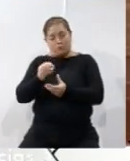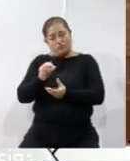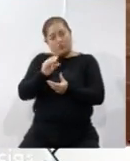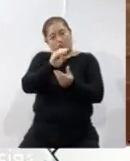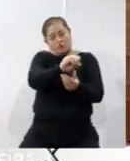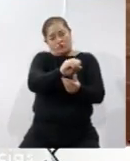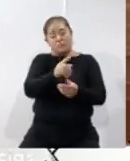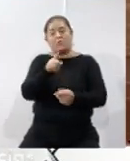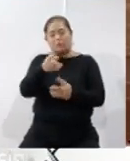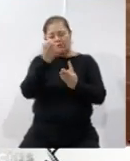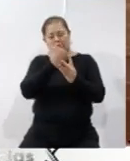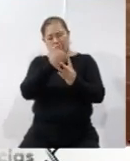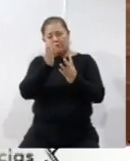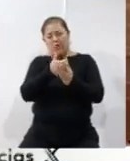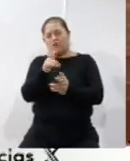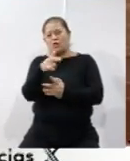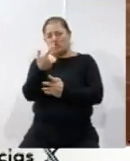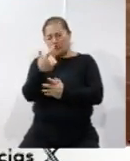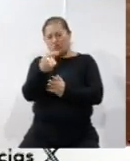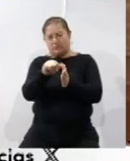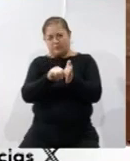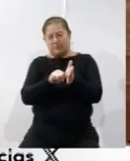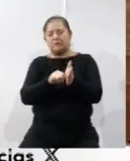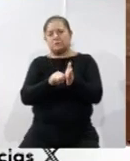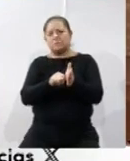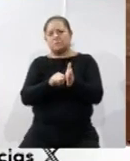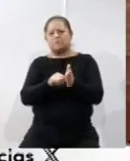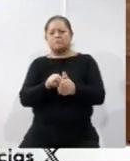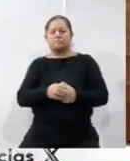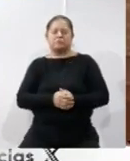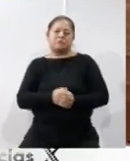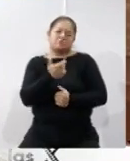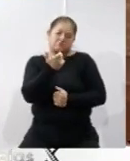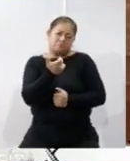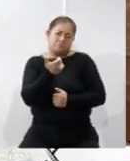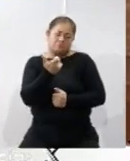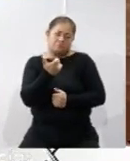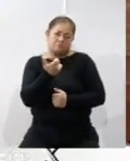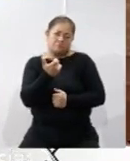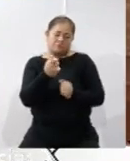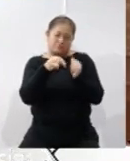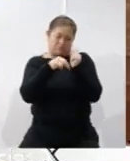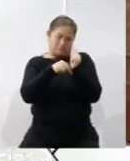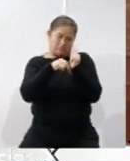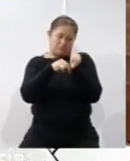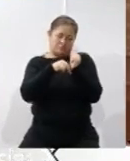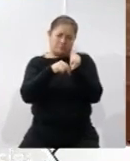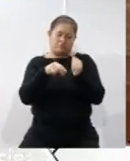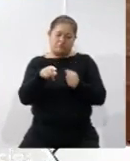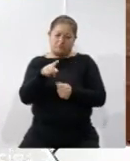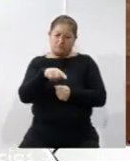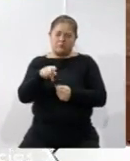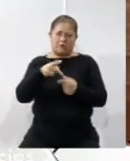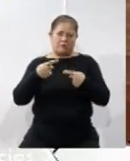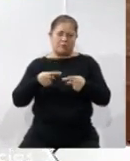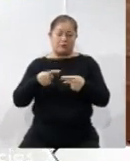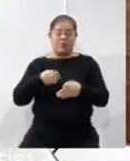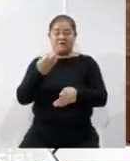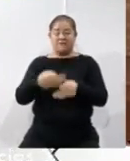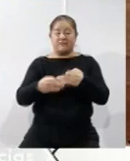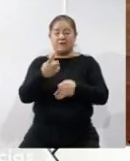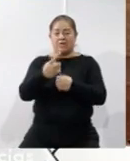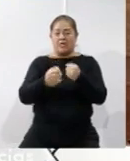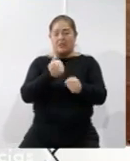lo divides en los 12 meses del año, pues evidentemente es un ahorro que reciben los aspirantes cada fin de año.